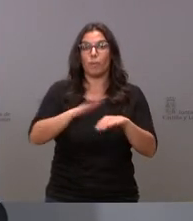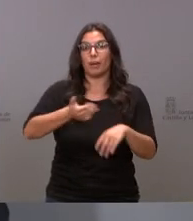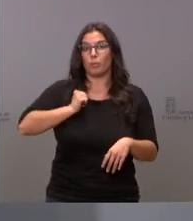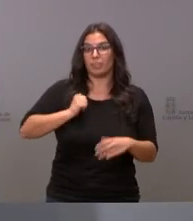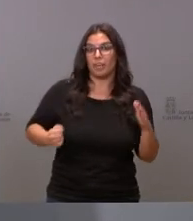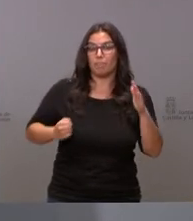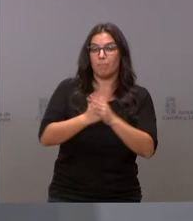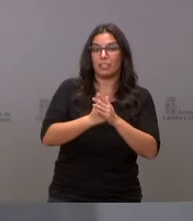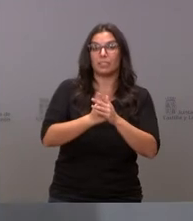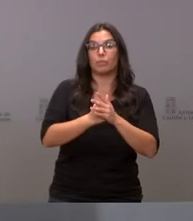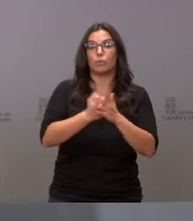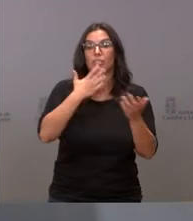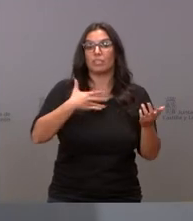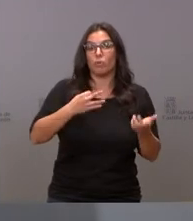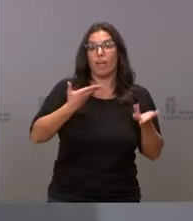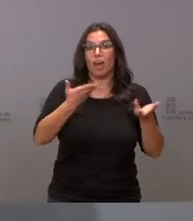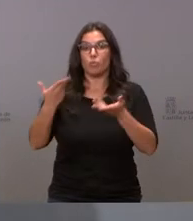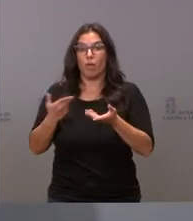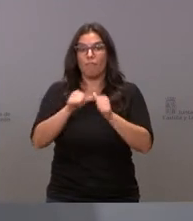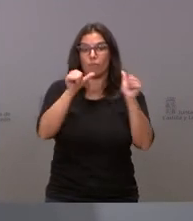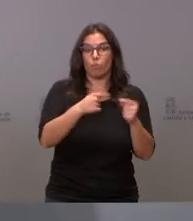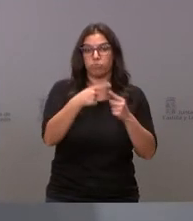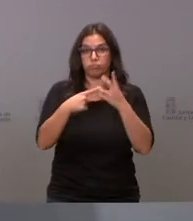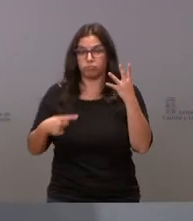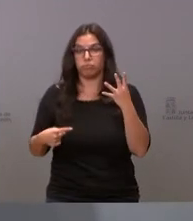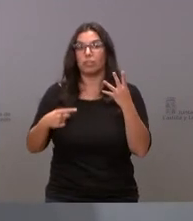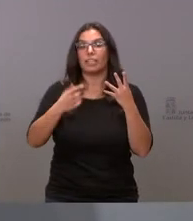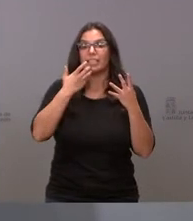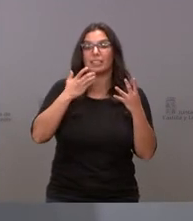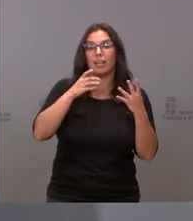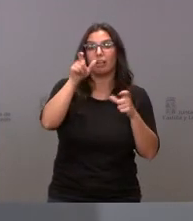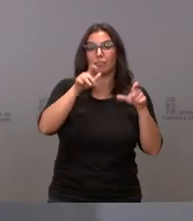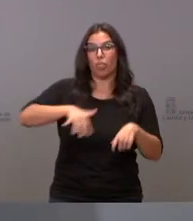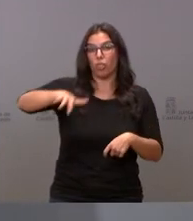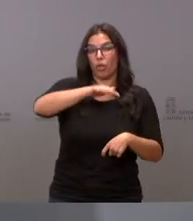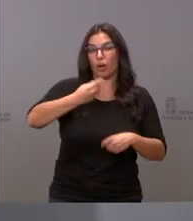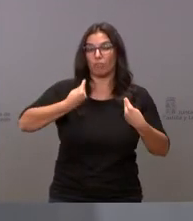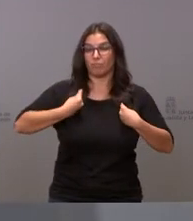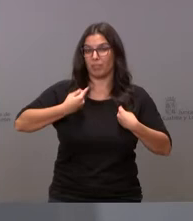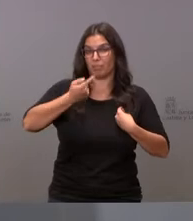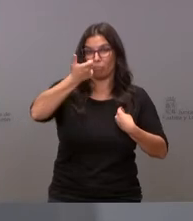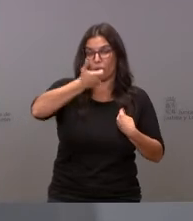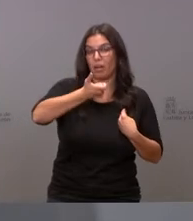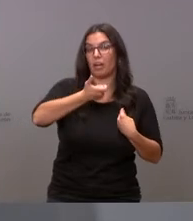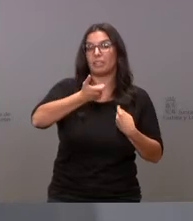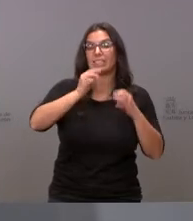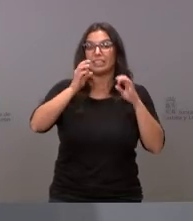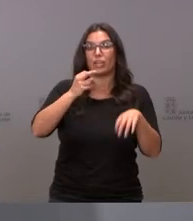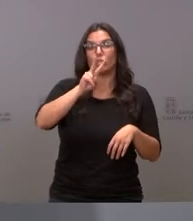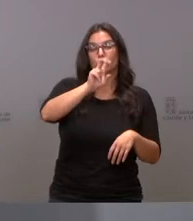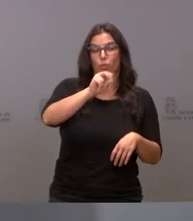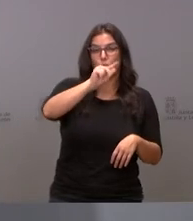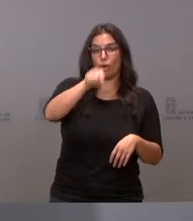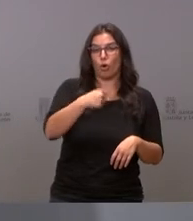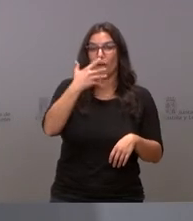posibilidades de ayuda existentes para las zonas con una densidad de población muy baja en concreto aquellas con una densidad inferior a 12,5